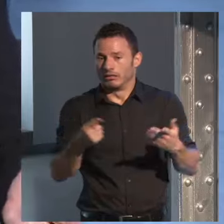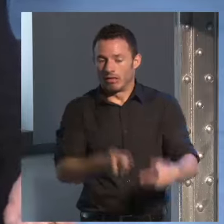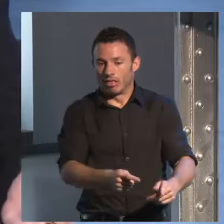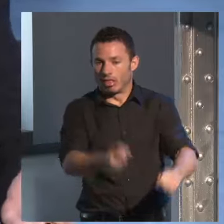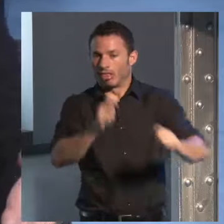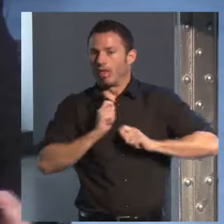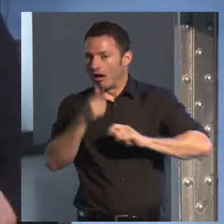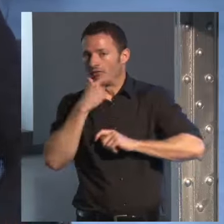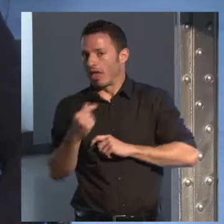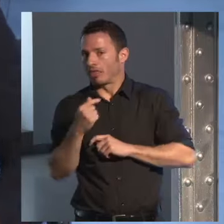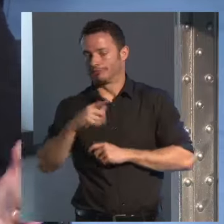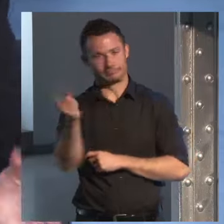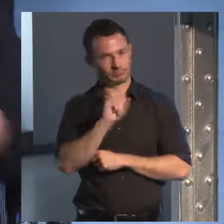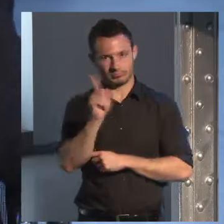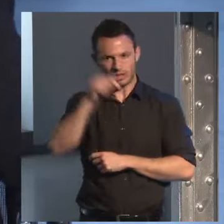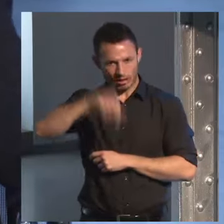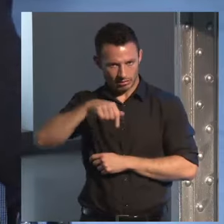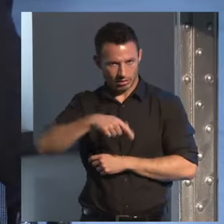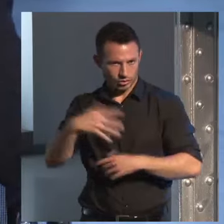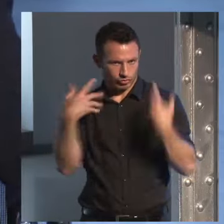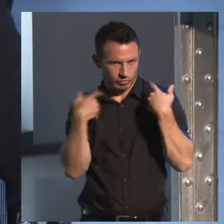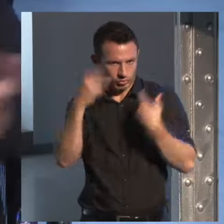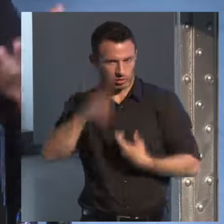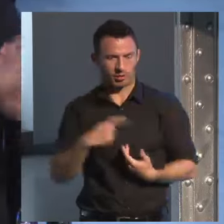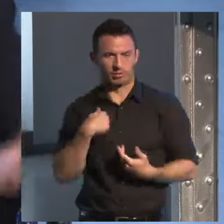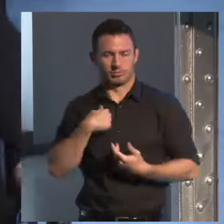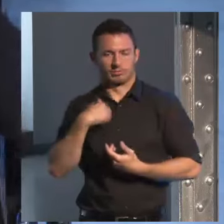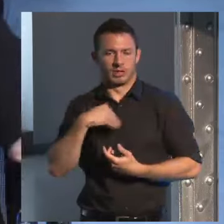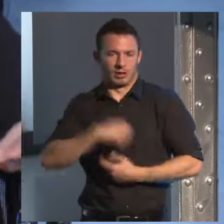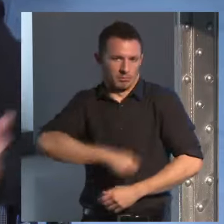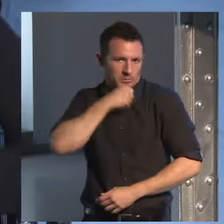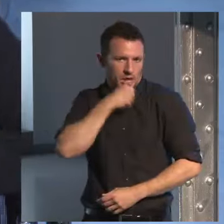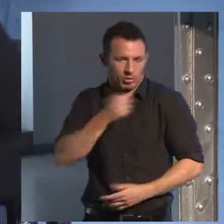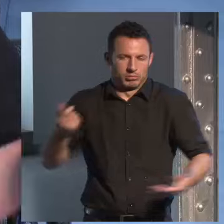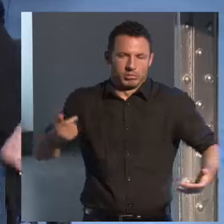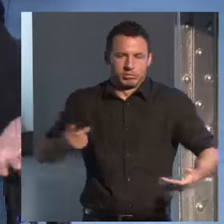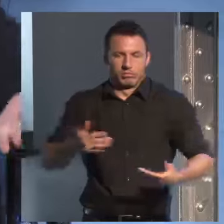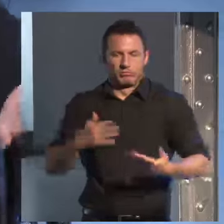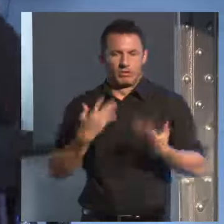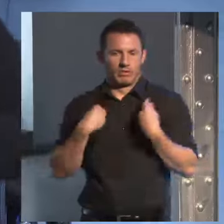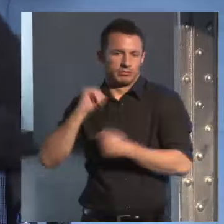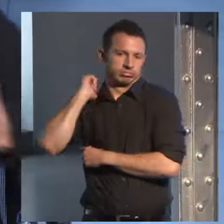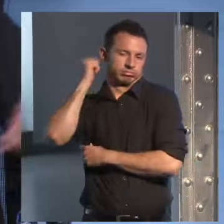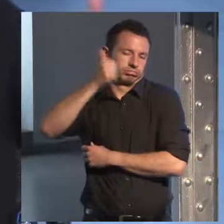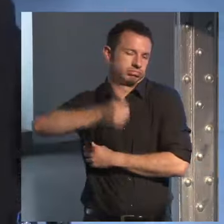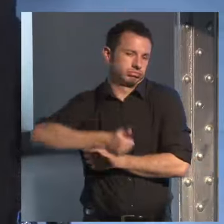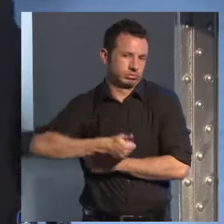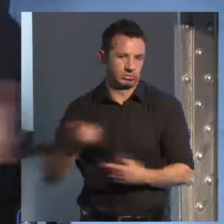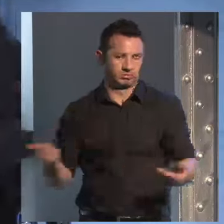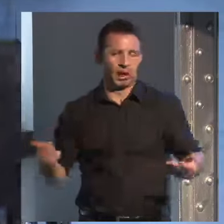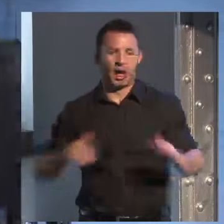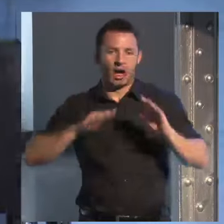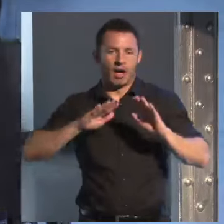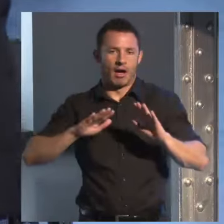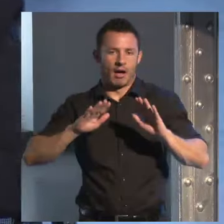unas penalidades que ni les cuento yo porque tengo ya un montón de años y porque me he pasado la vida en esto y bueno pues al final he